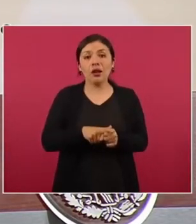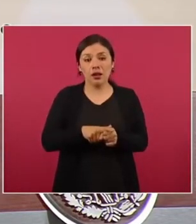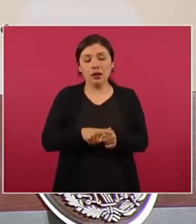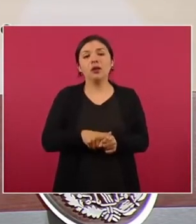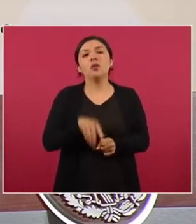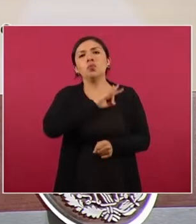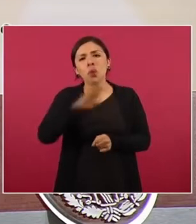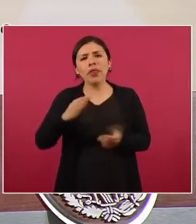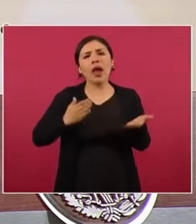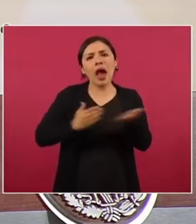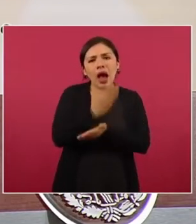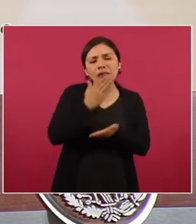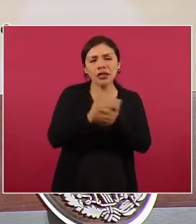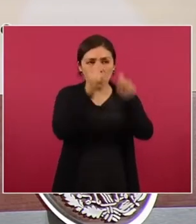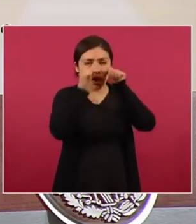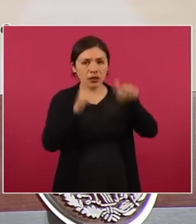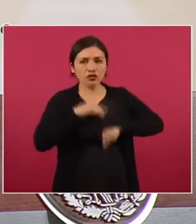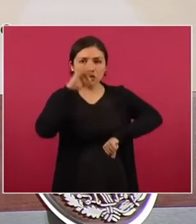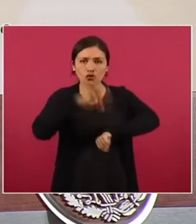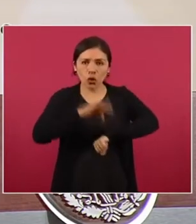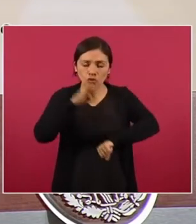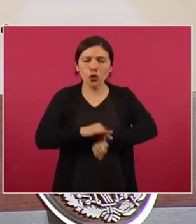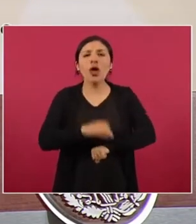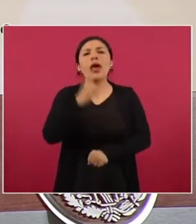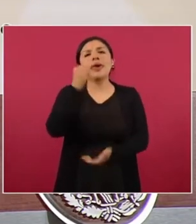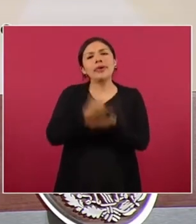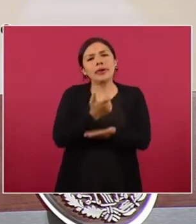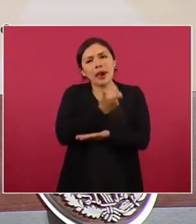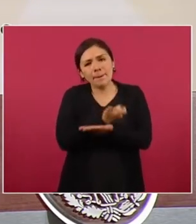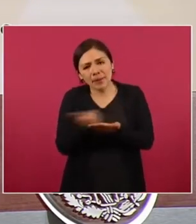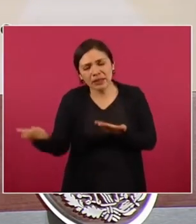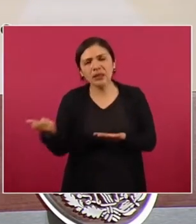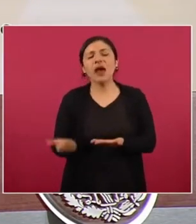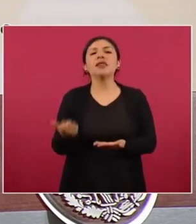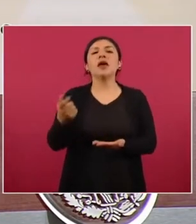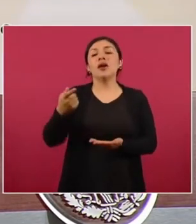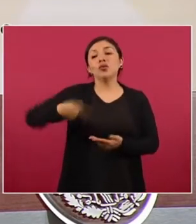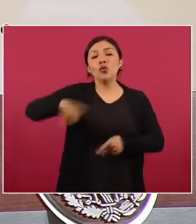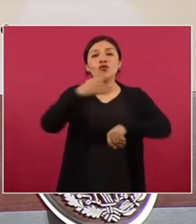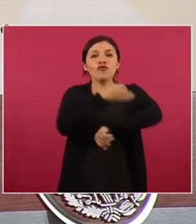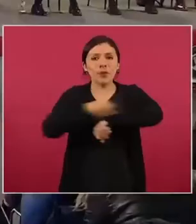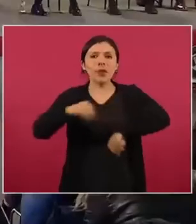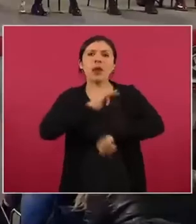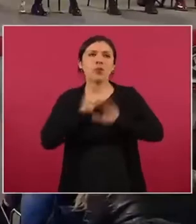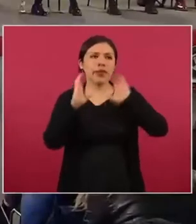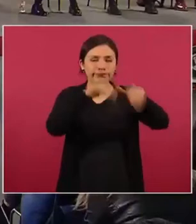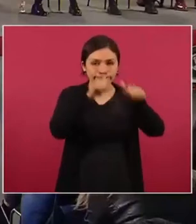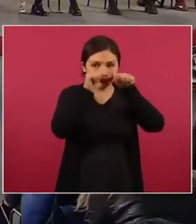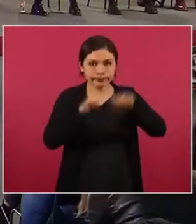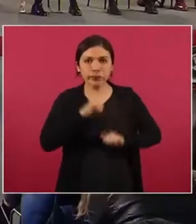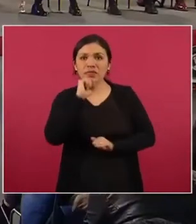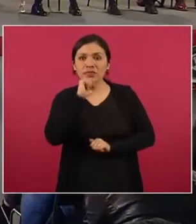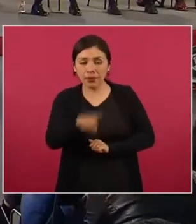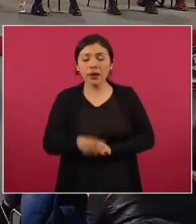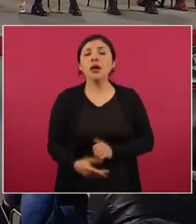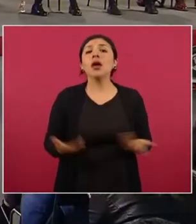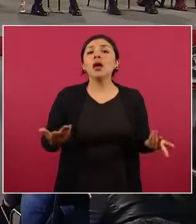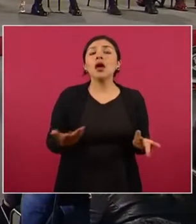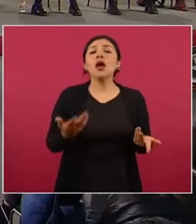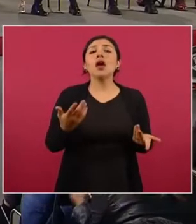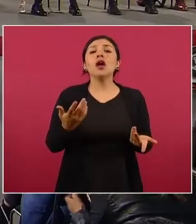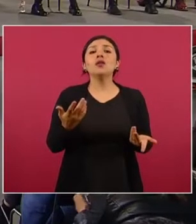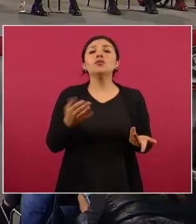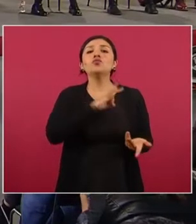Tienen acceso a servicios médicos, tienen acceso a incapacidades, tienen acceso sus familiares también a estos servicios y al final también